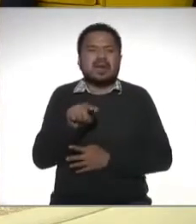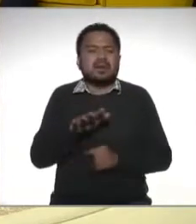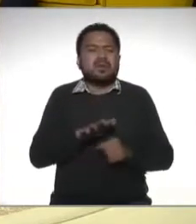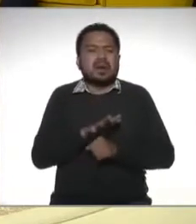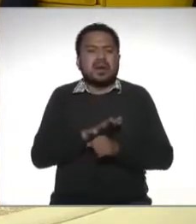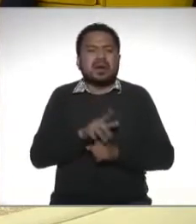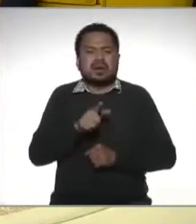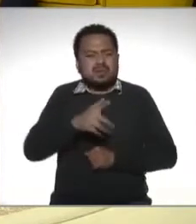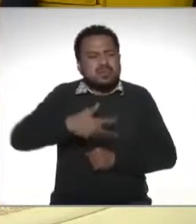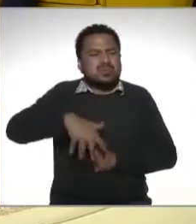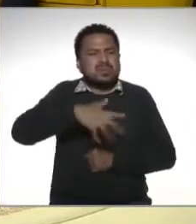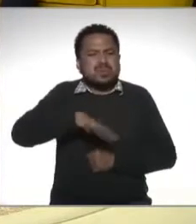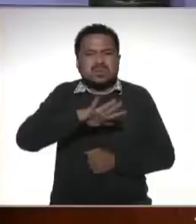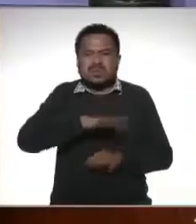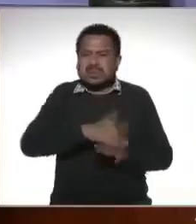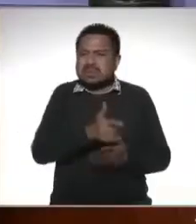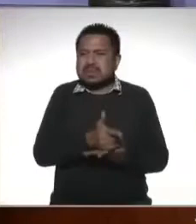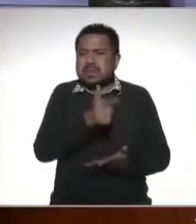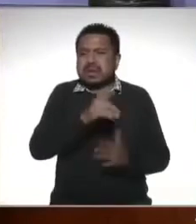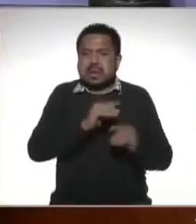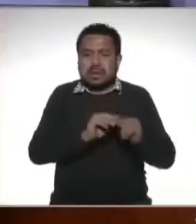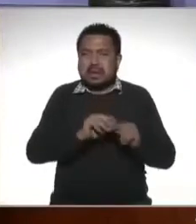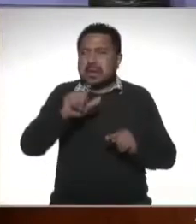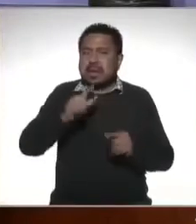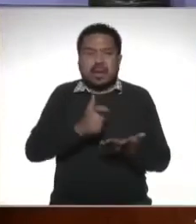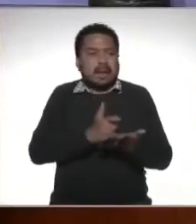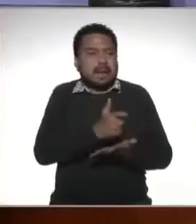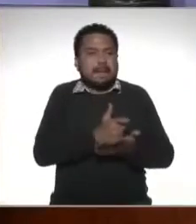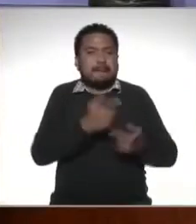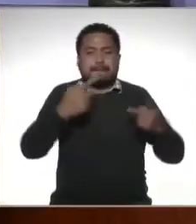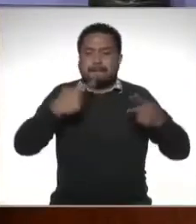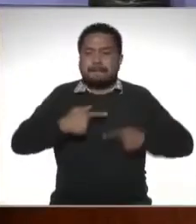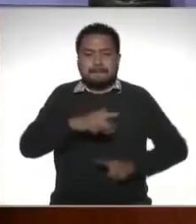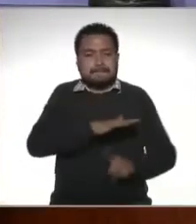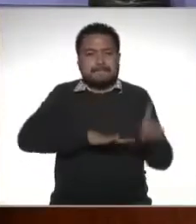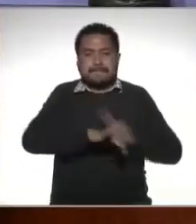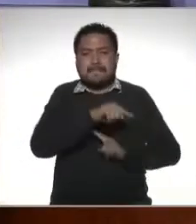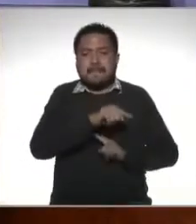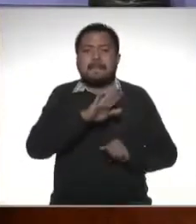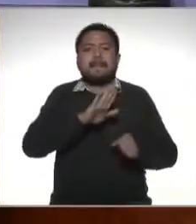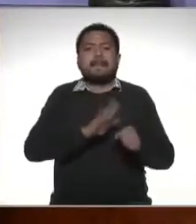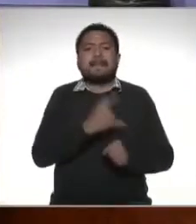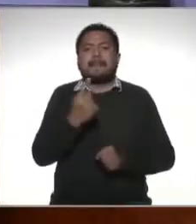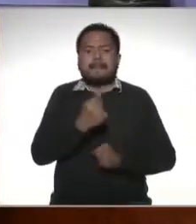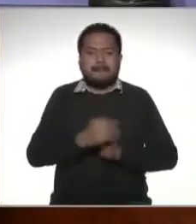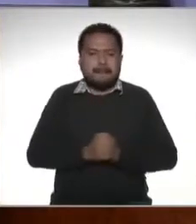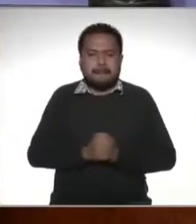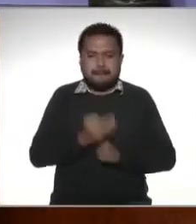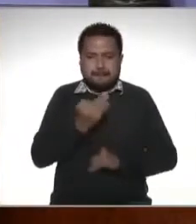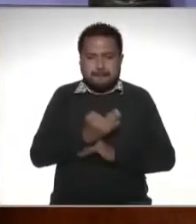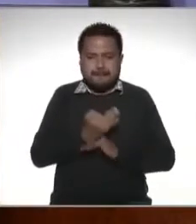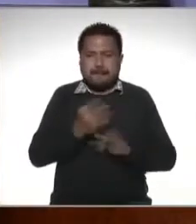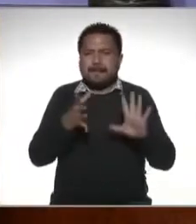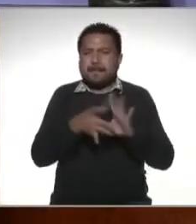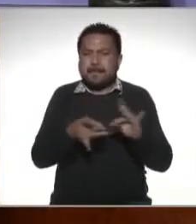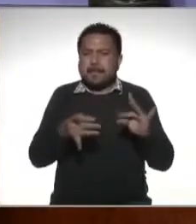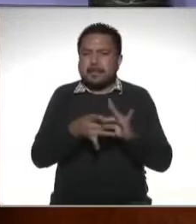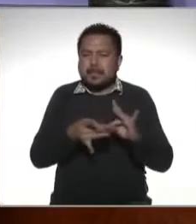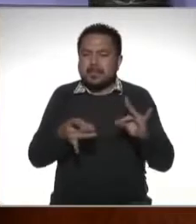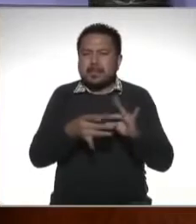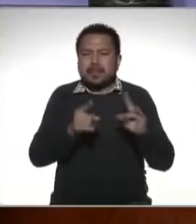que lo que busca agravar es el incremento del patrimonio de las personas porque hablando de los